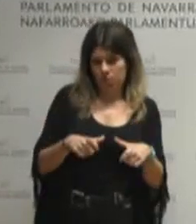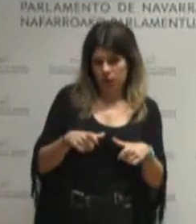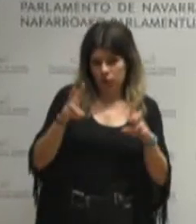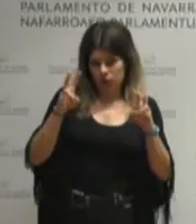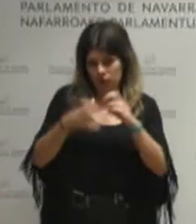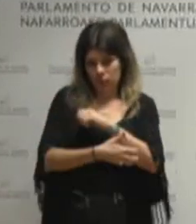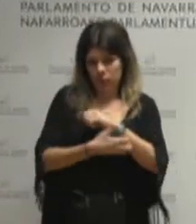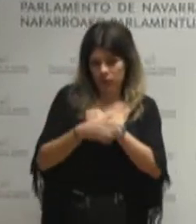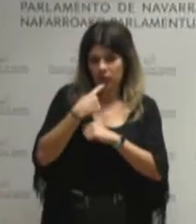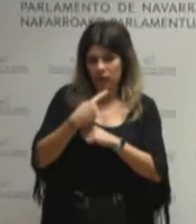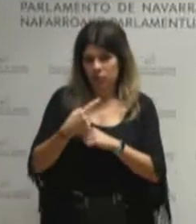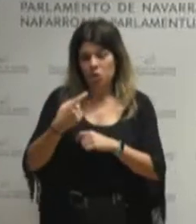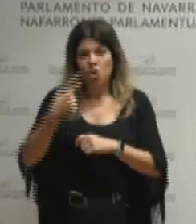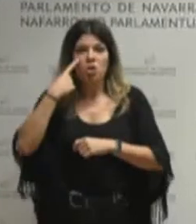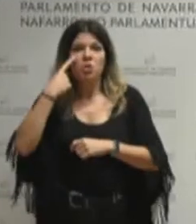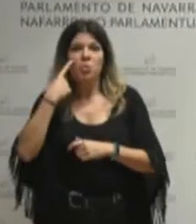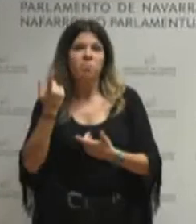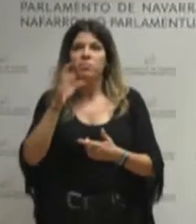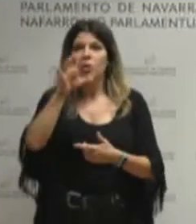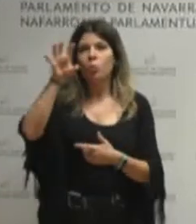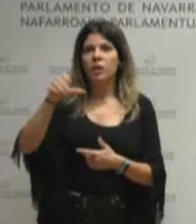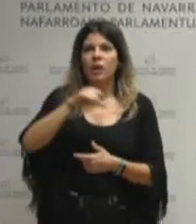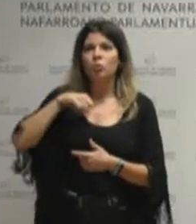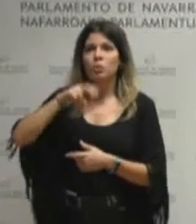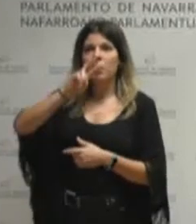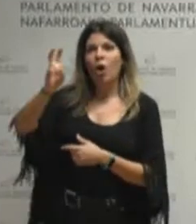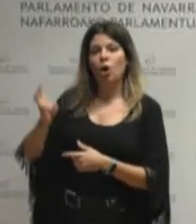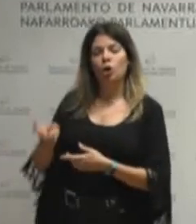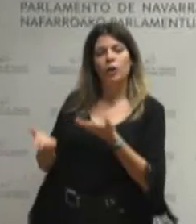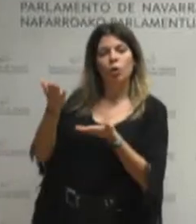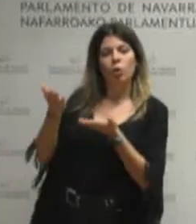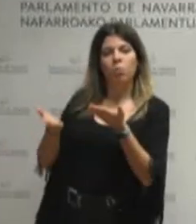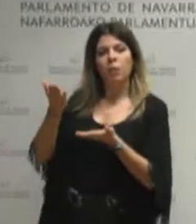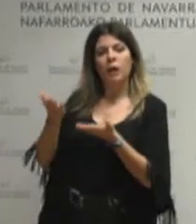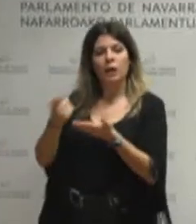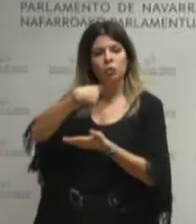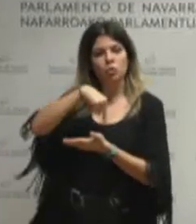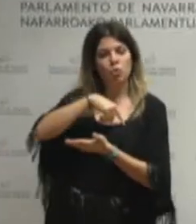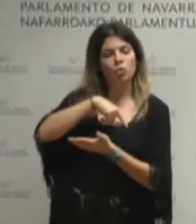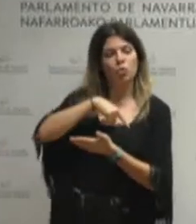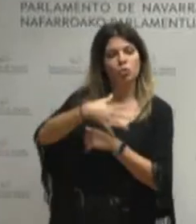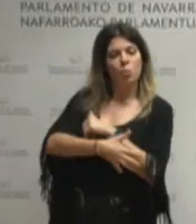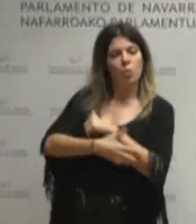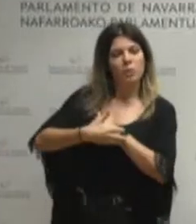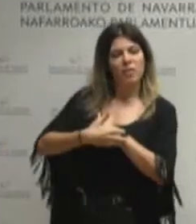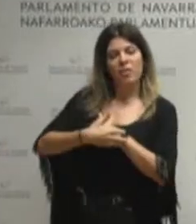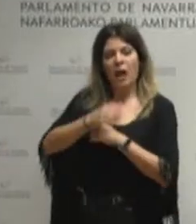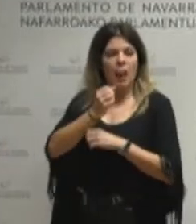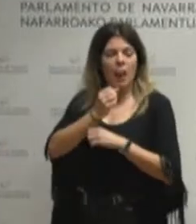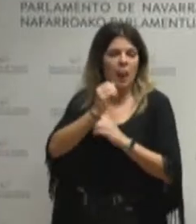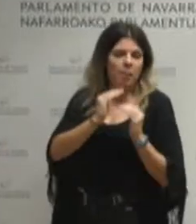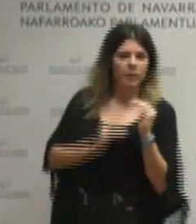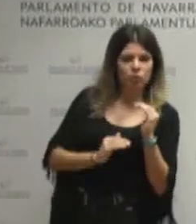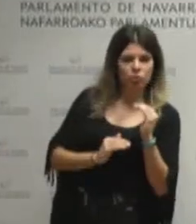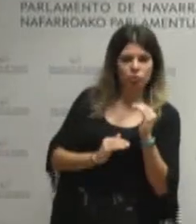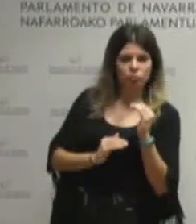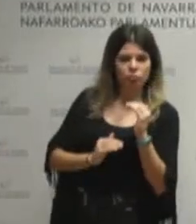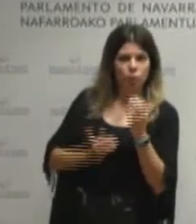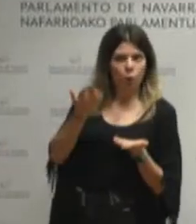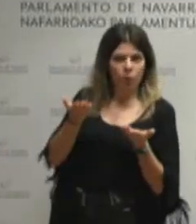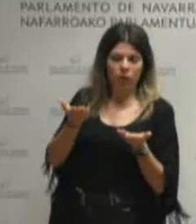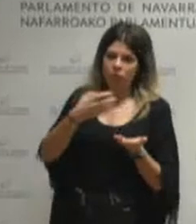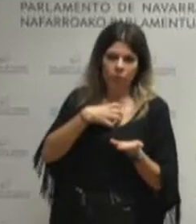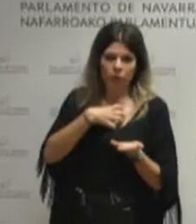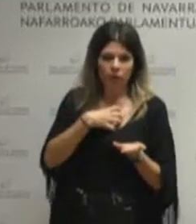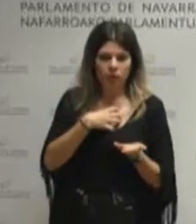resto de comunidades autónomas y decir que Navarra es la comunidad con menor pobreza severa o riesgo de pobreza y la conclusión también es clara